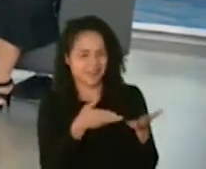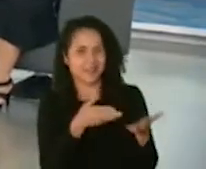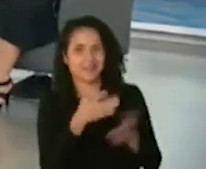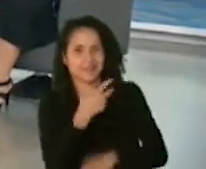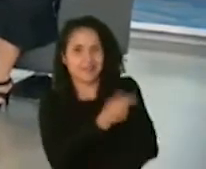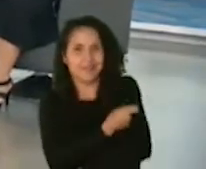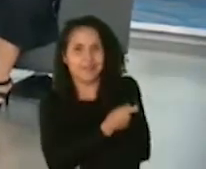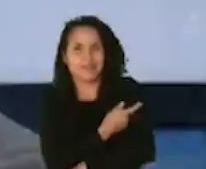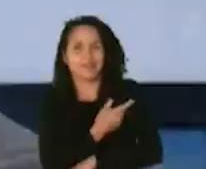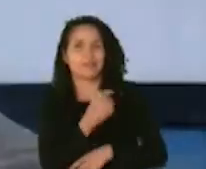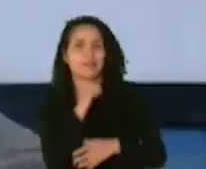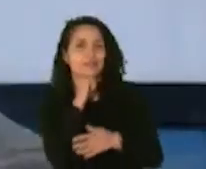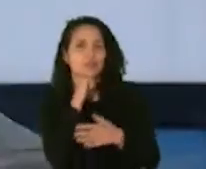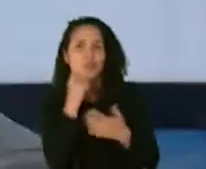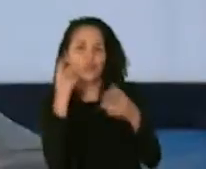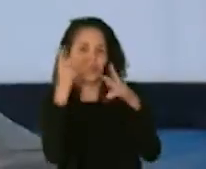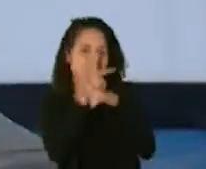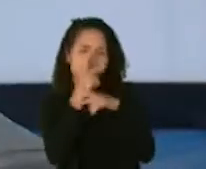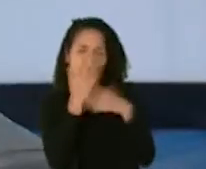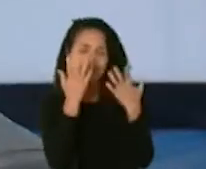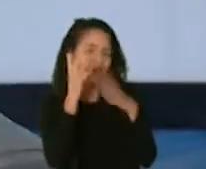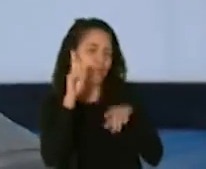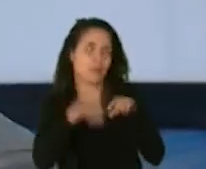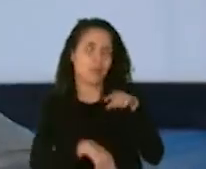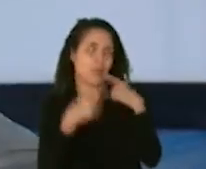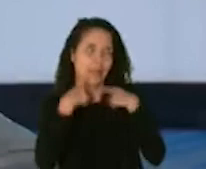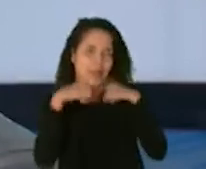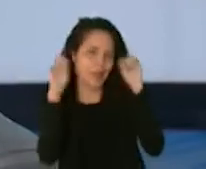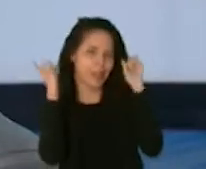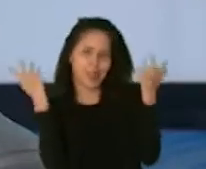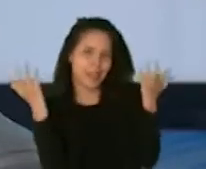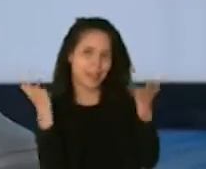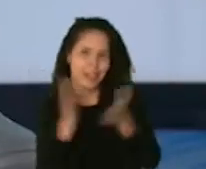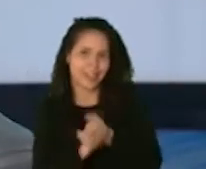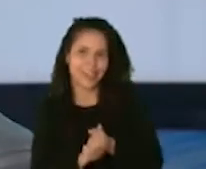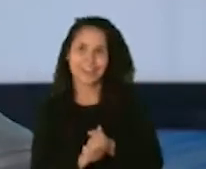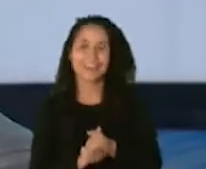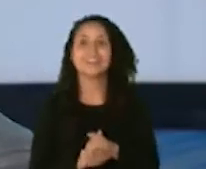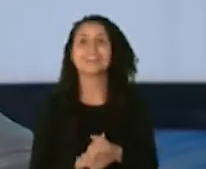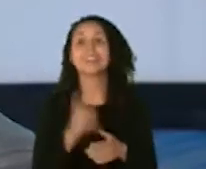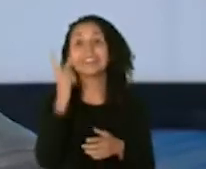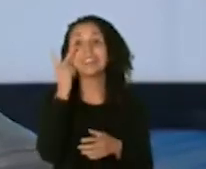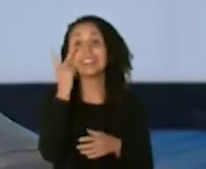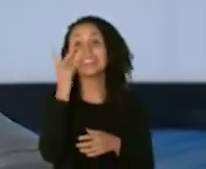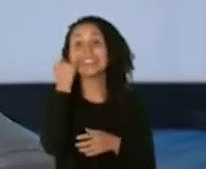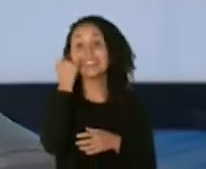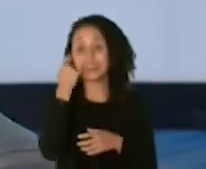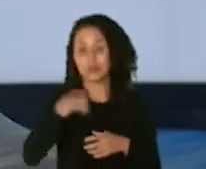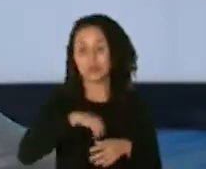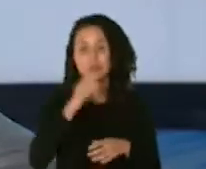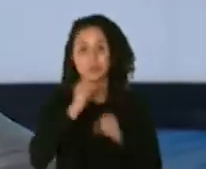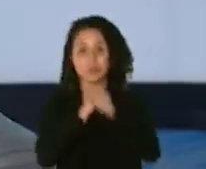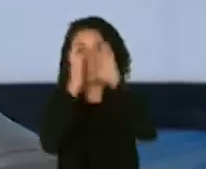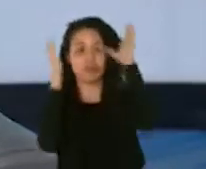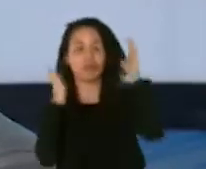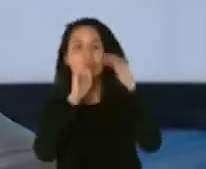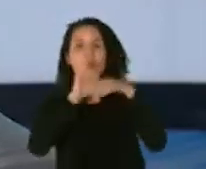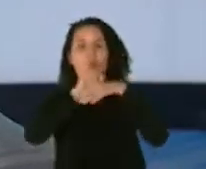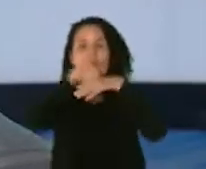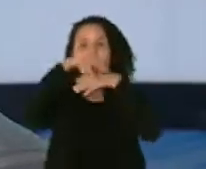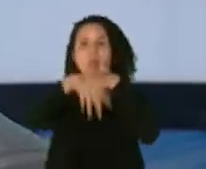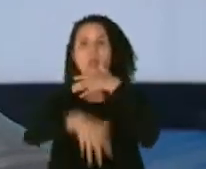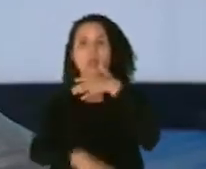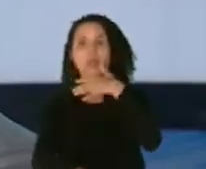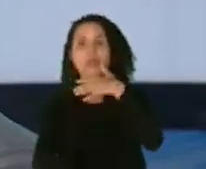es no es matemáticamente posible como decimos si lo quisiéramos ver como una cascada en cuanto a los procesos de las